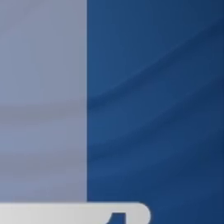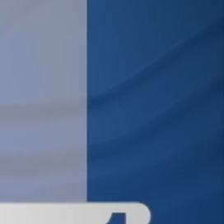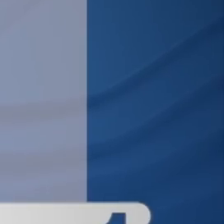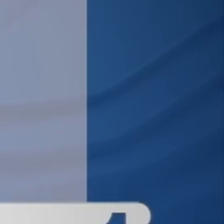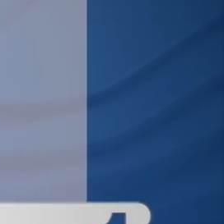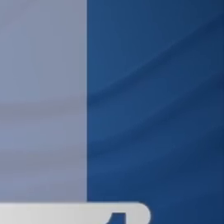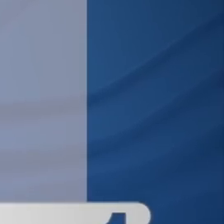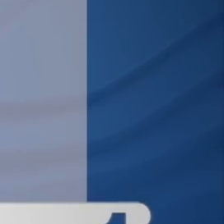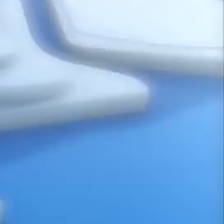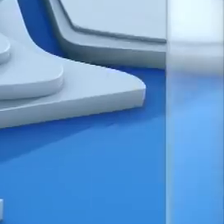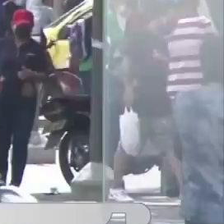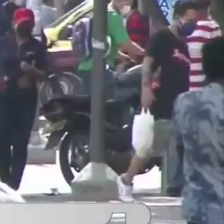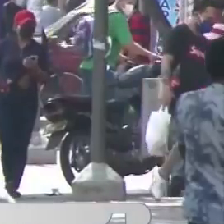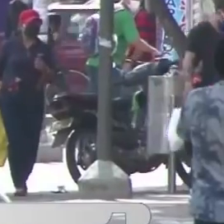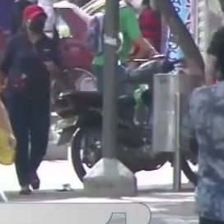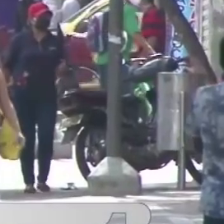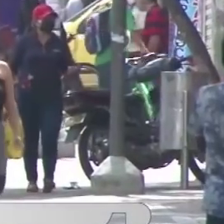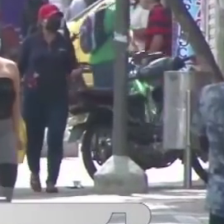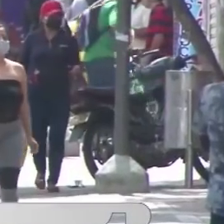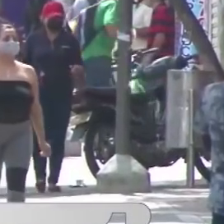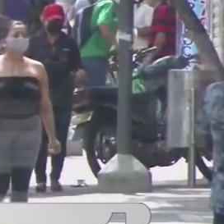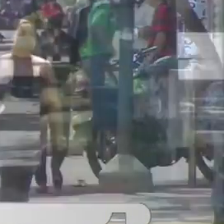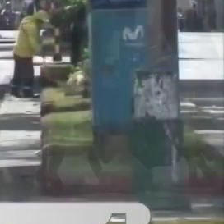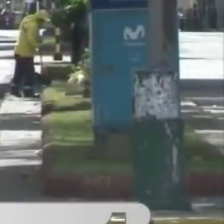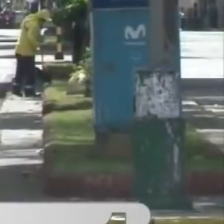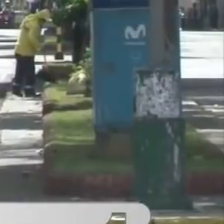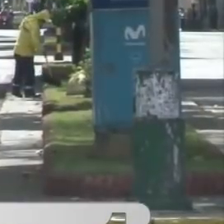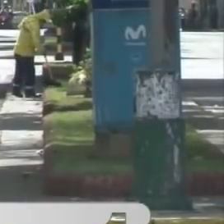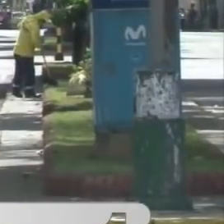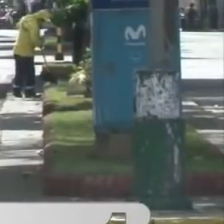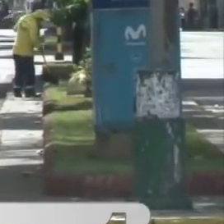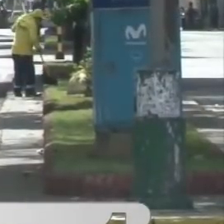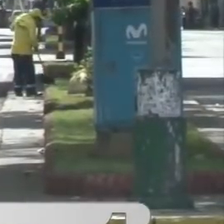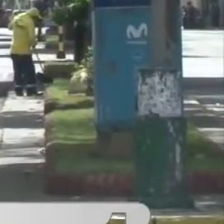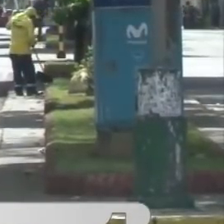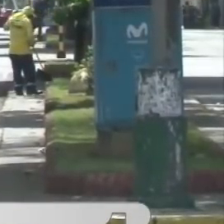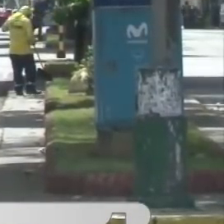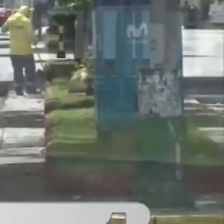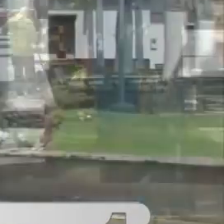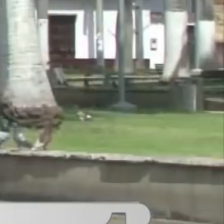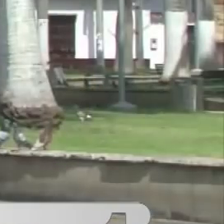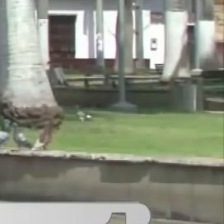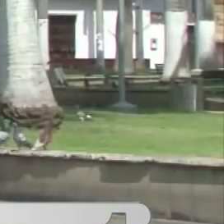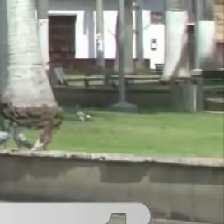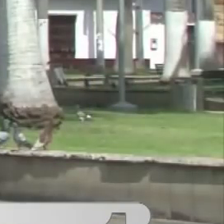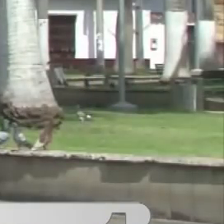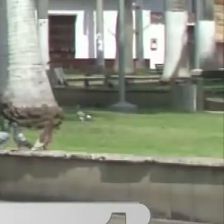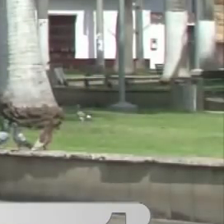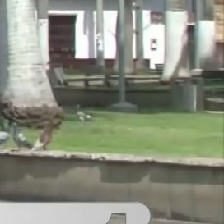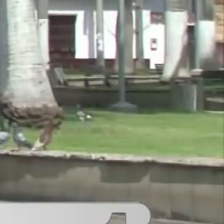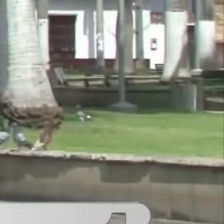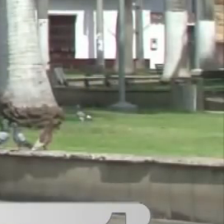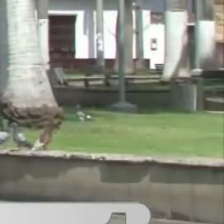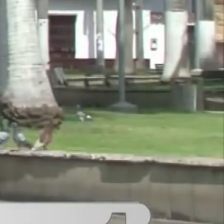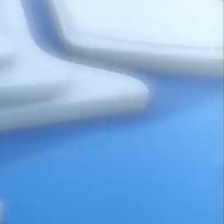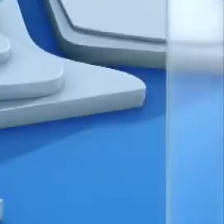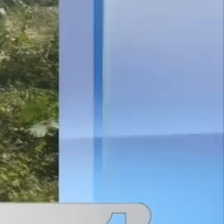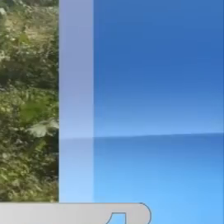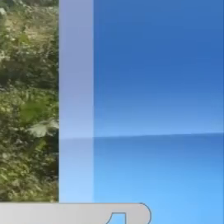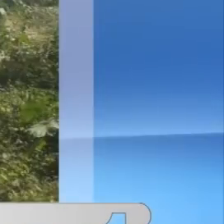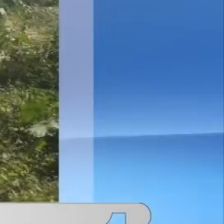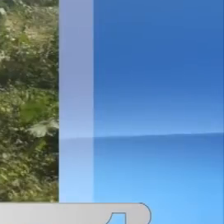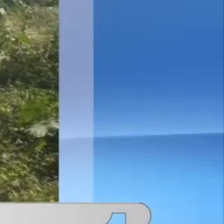en estado de ebriedad. Toque de queda en Bucaramanga para menores de edad. Medida empieza desde hoy hasta el 15 de enero.